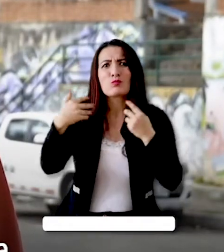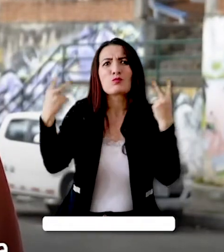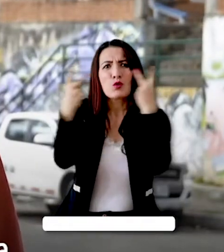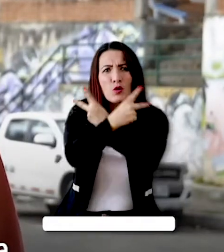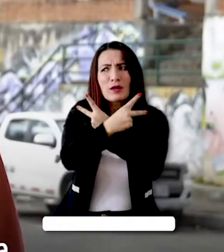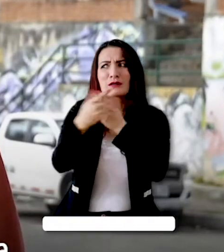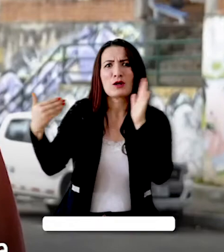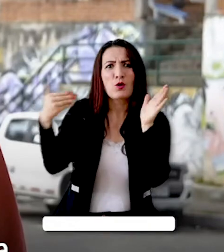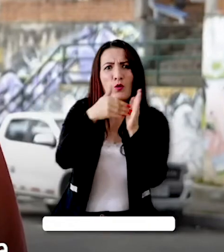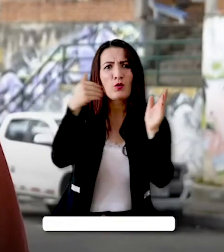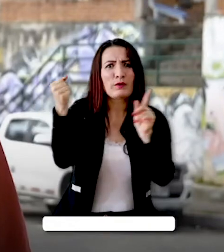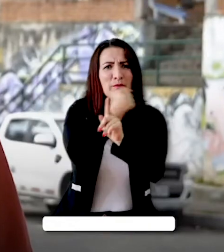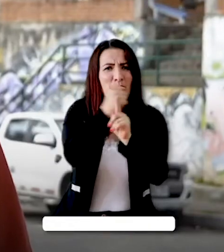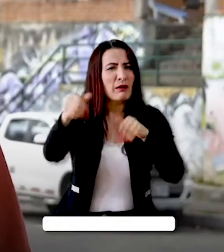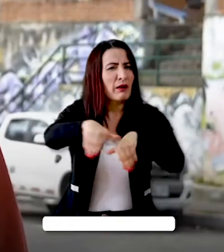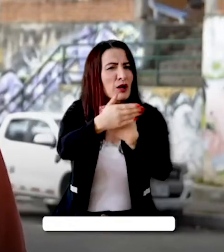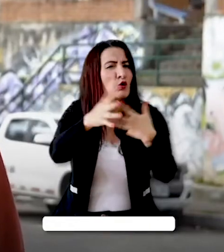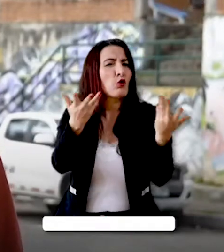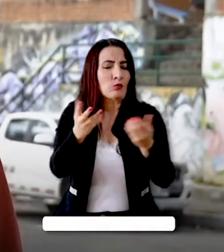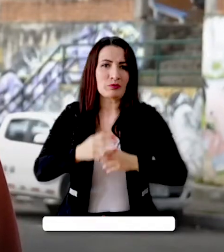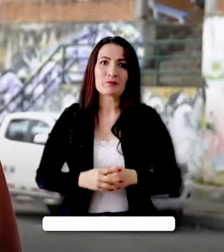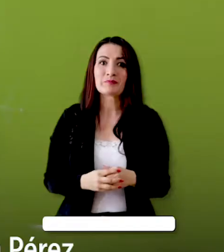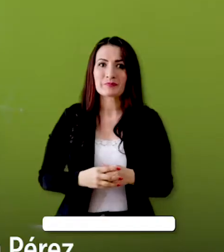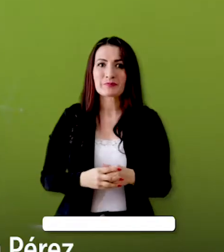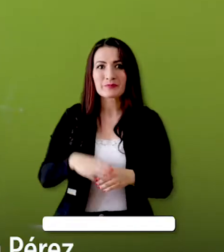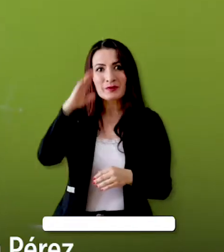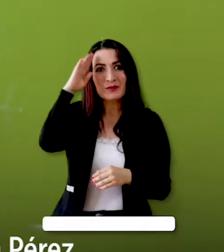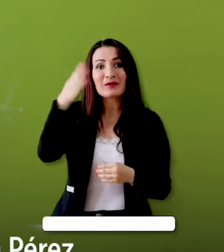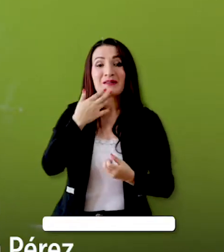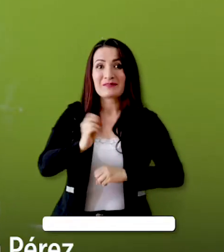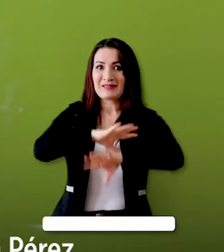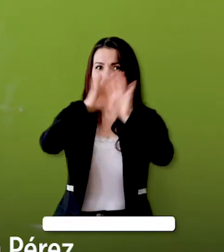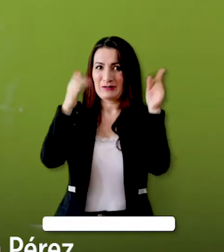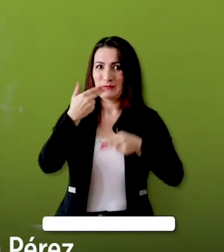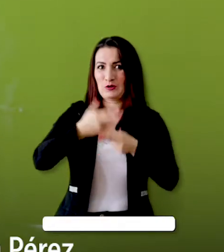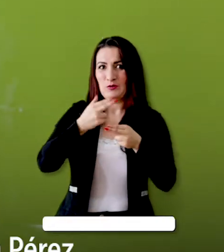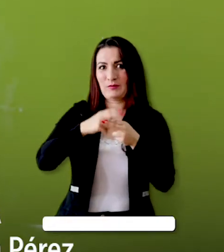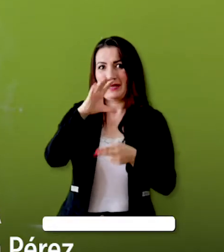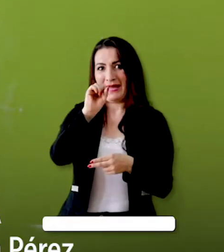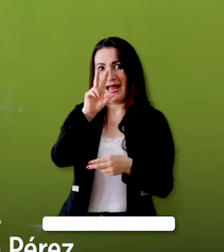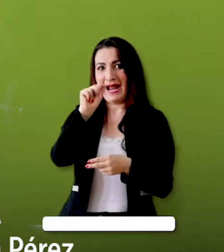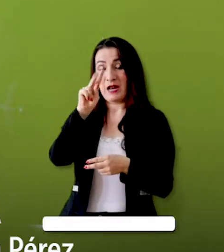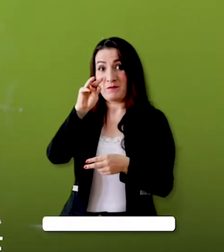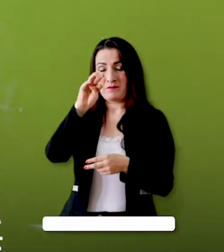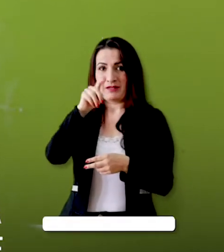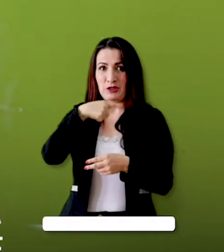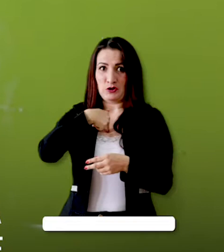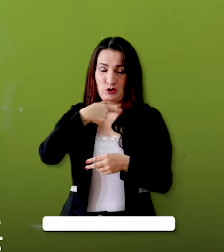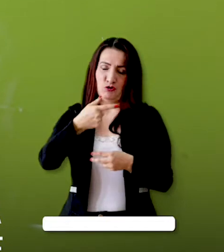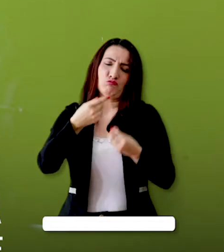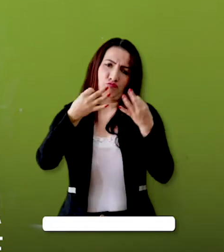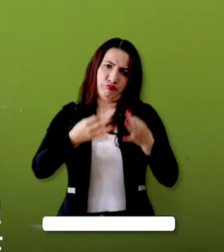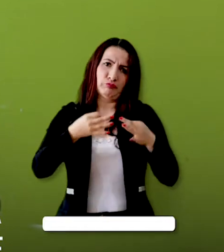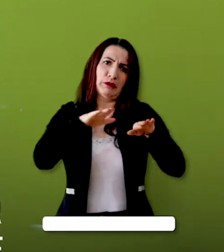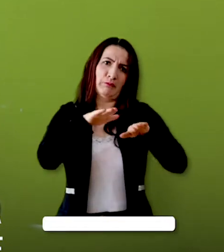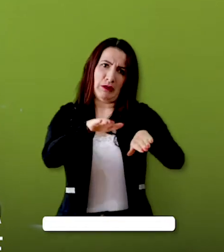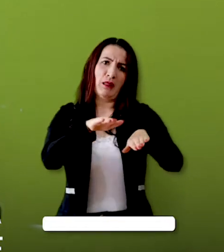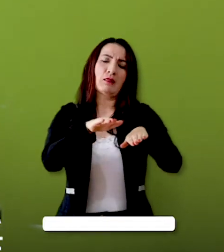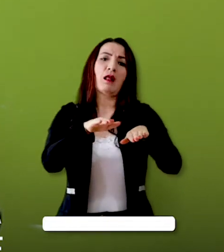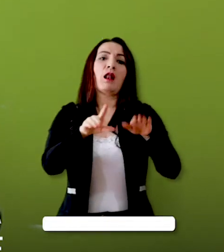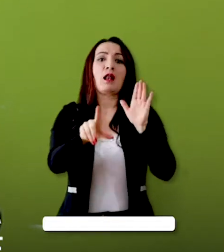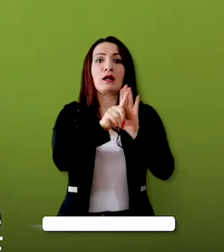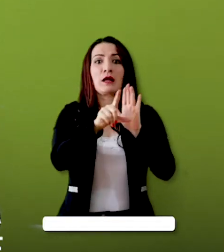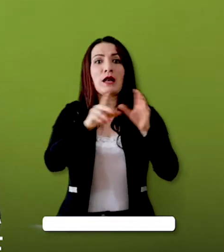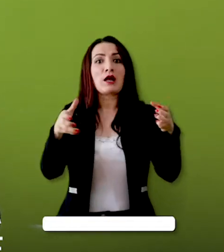sido víctimas de violencia intrafamiliar o en las calles. Hola, buenos días. Mi nombre es Carmen Yamilia Pérez, representante legal de Aso